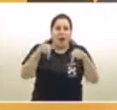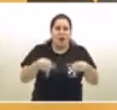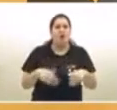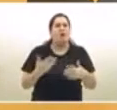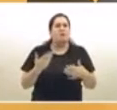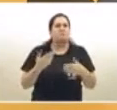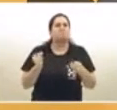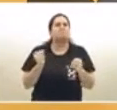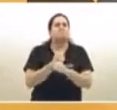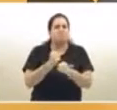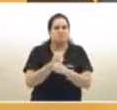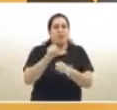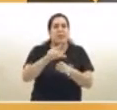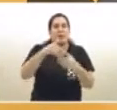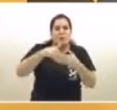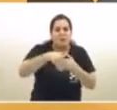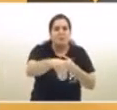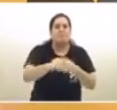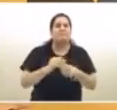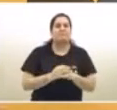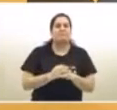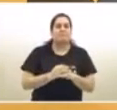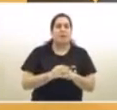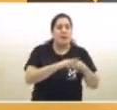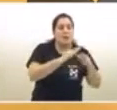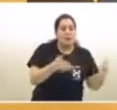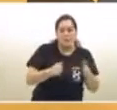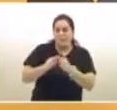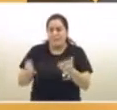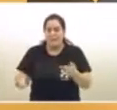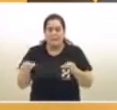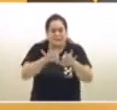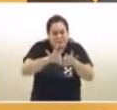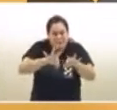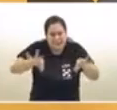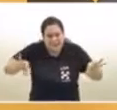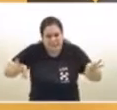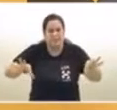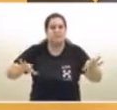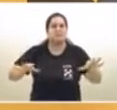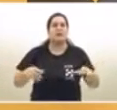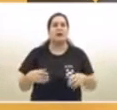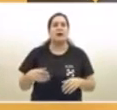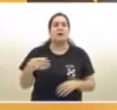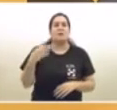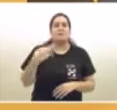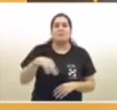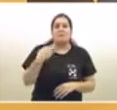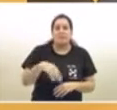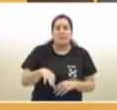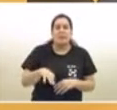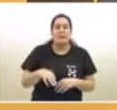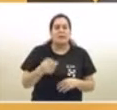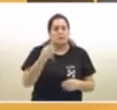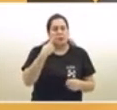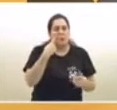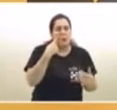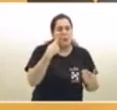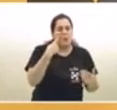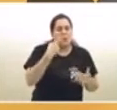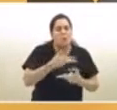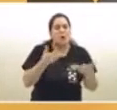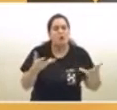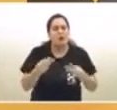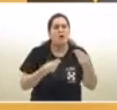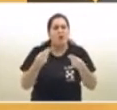garantizar que se mantengan las distancias. Entonces vamos a evaluar una por una, las pueden mandar a través del 147 o del sitio